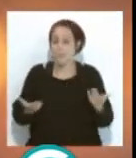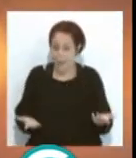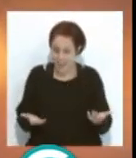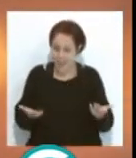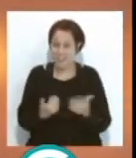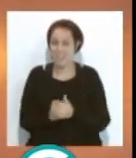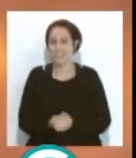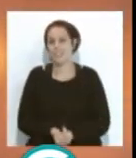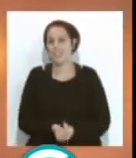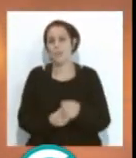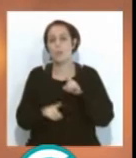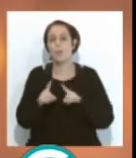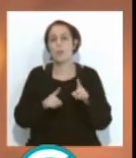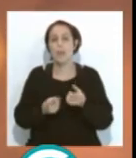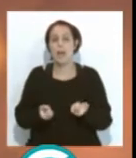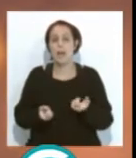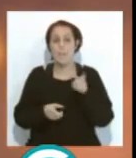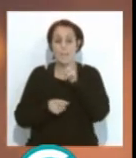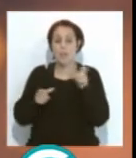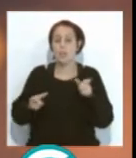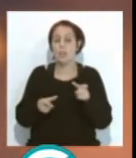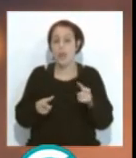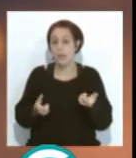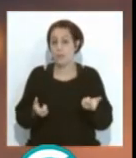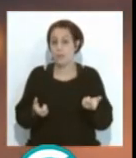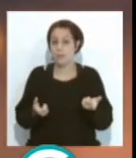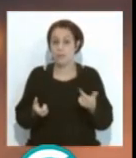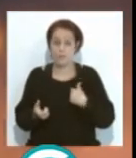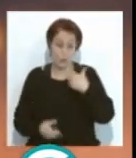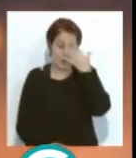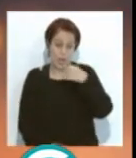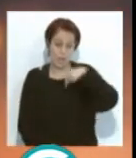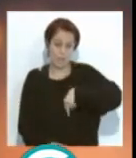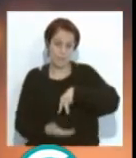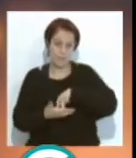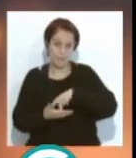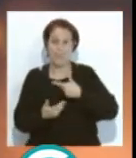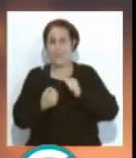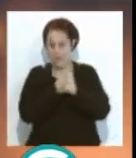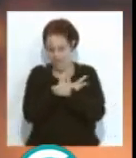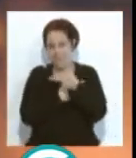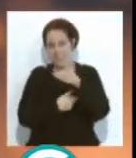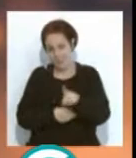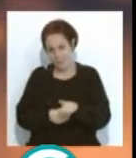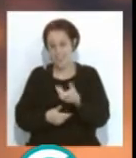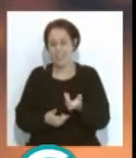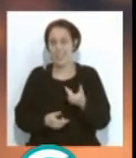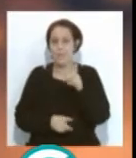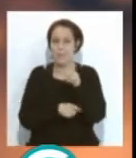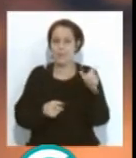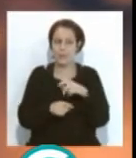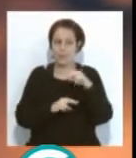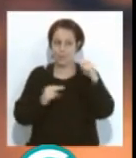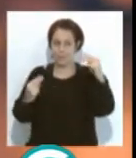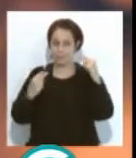la gente, yo creo que los que estamos aquí y virtualmente también, y incluso los que nos están viendo,